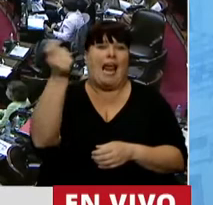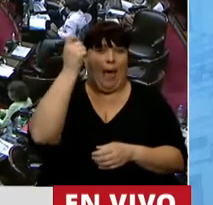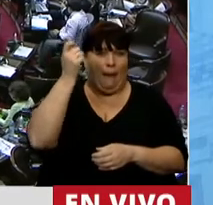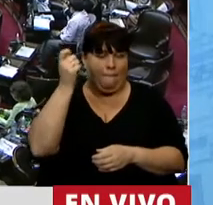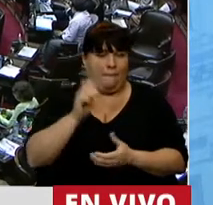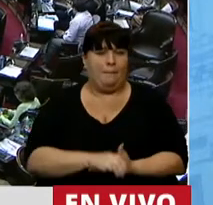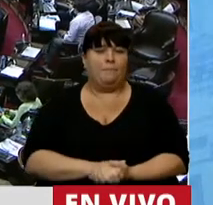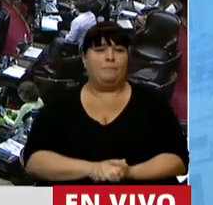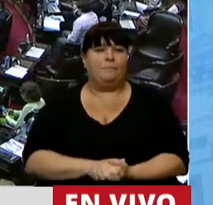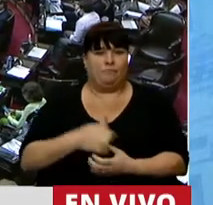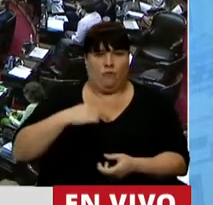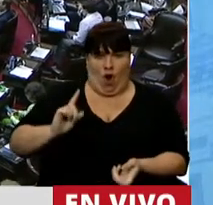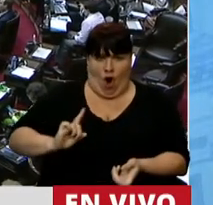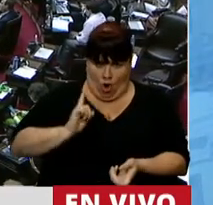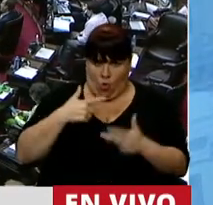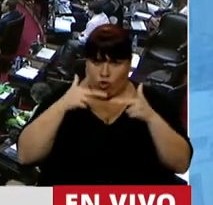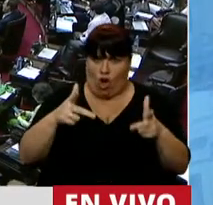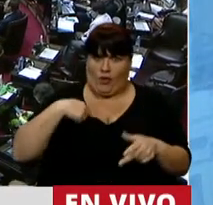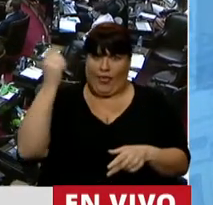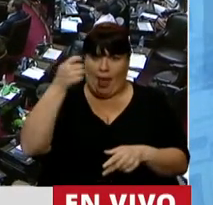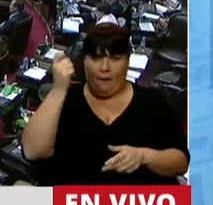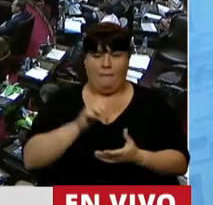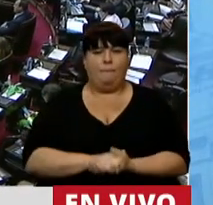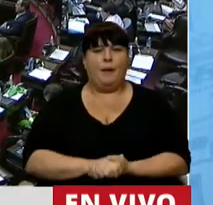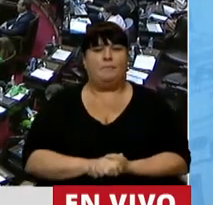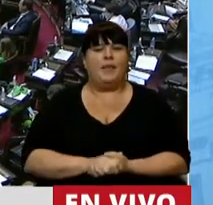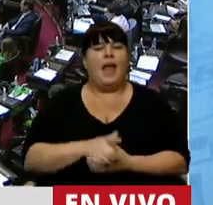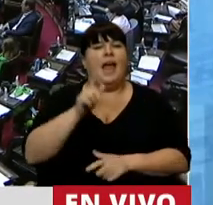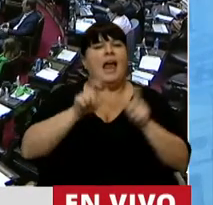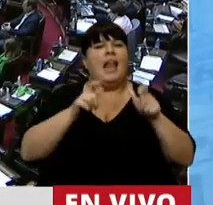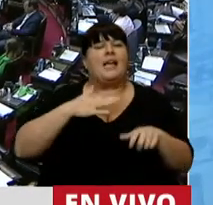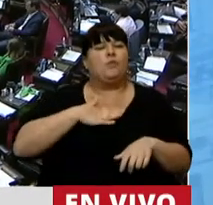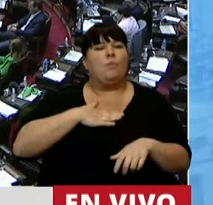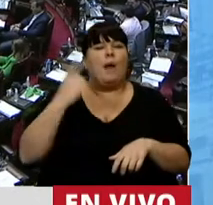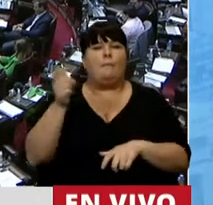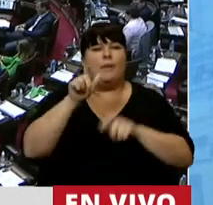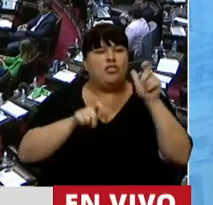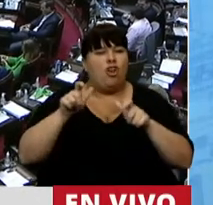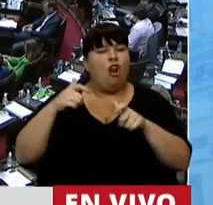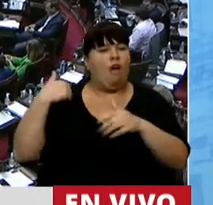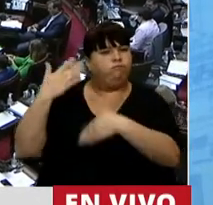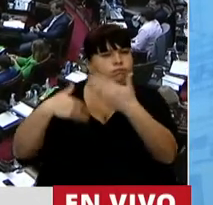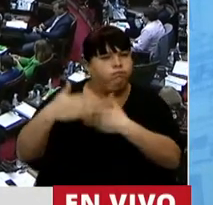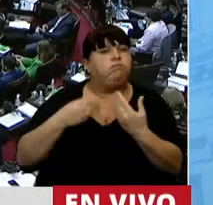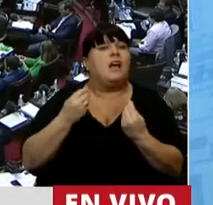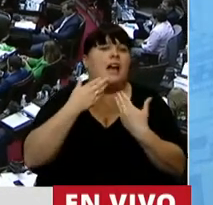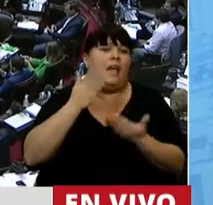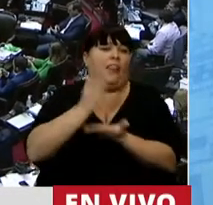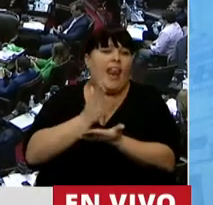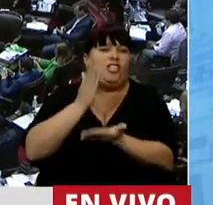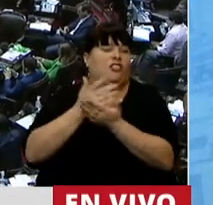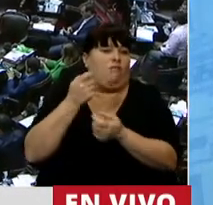de La Pampa, orgullosamente lo digo, y la humanidad ha avanzado ampliando derechos.